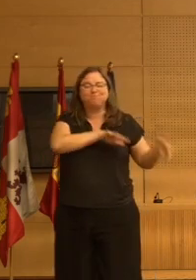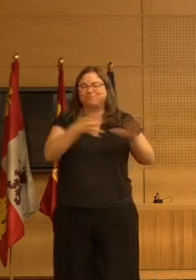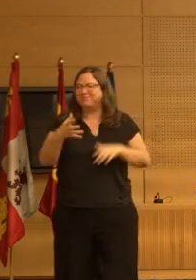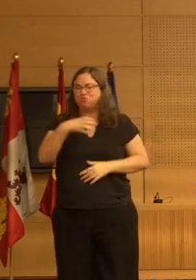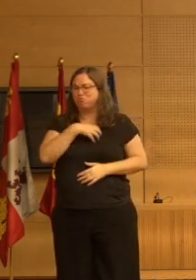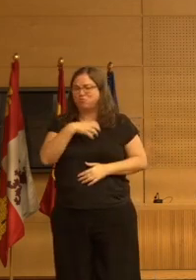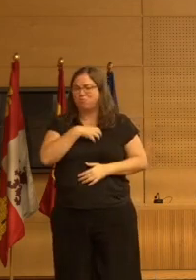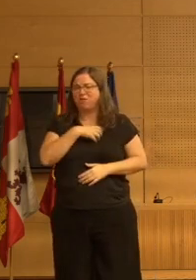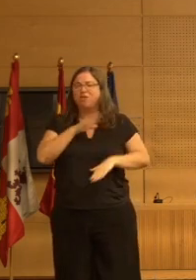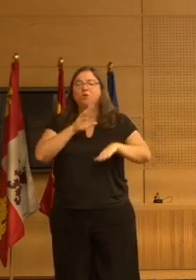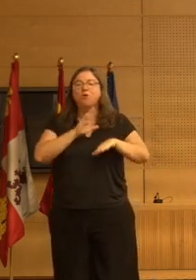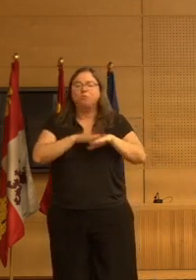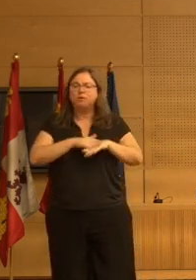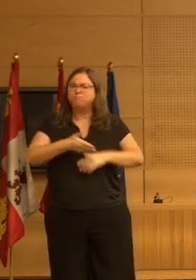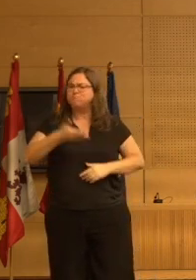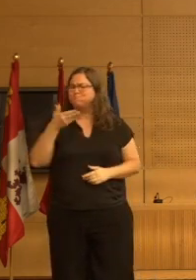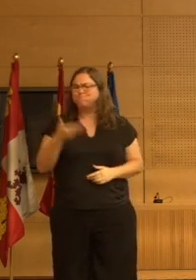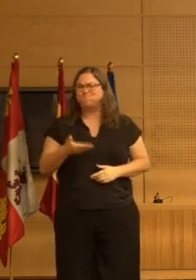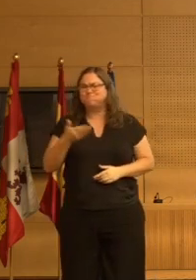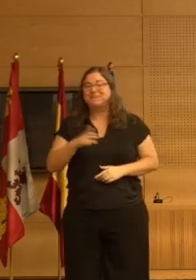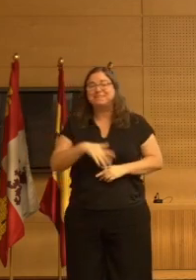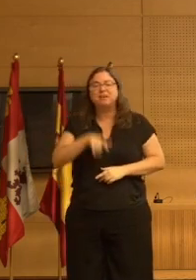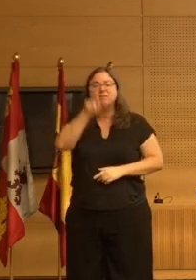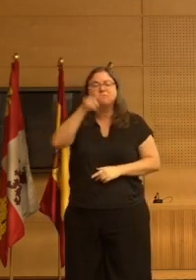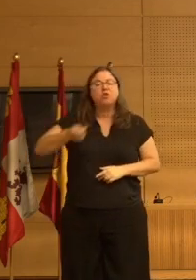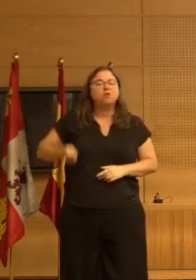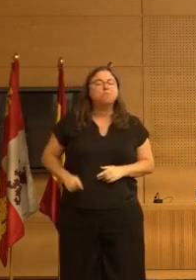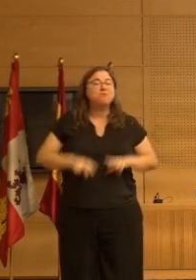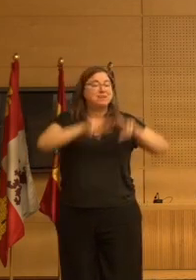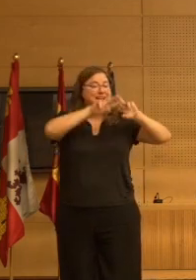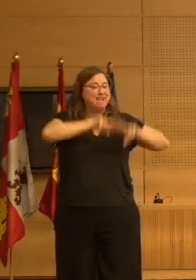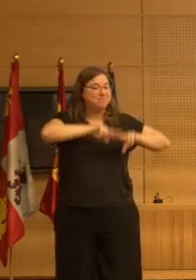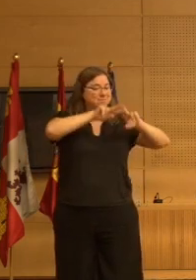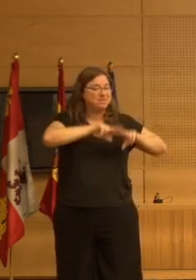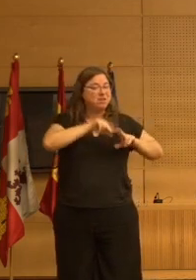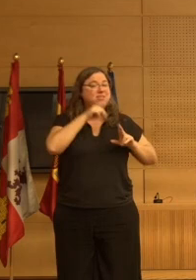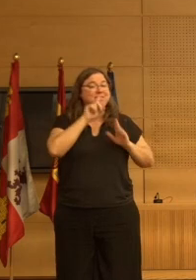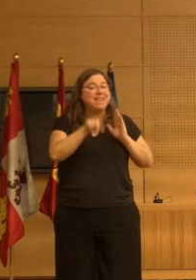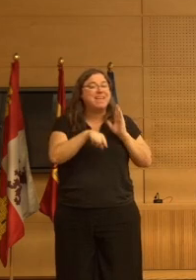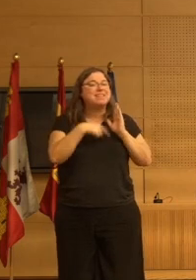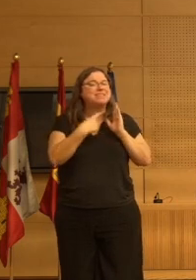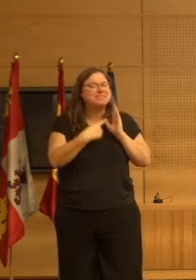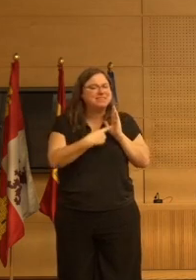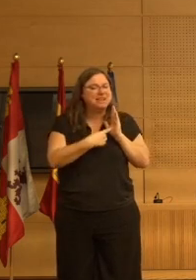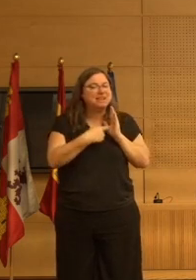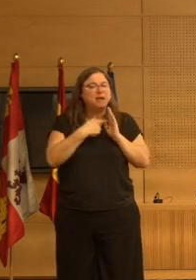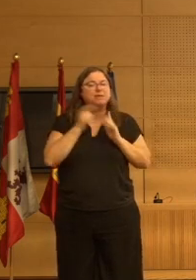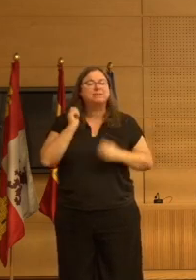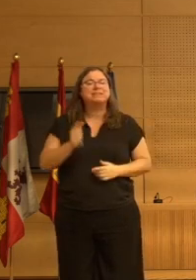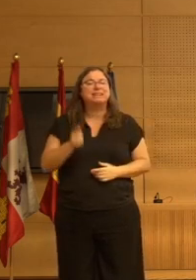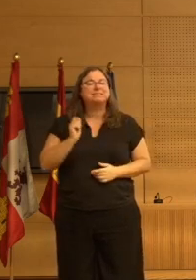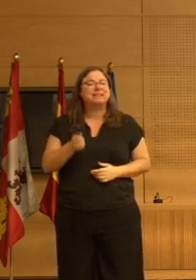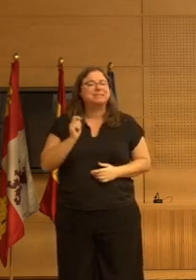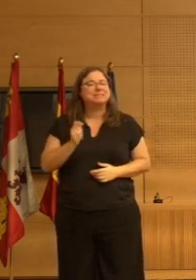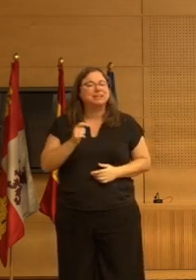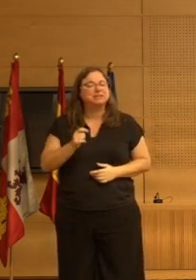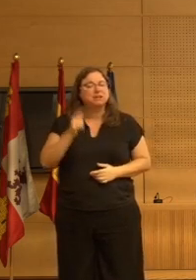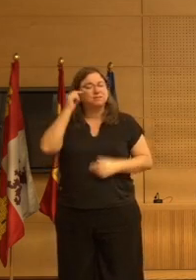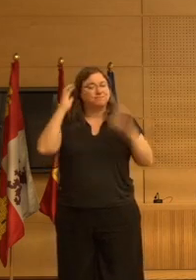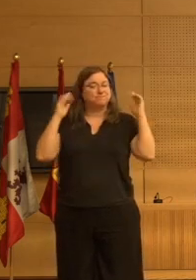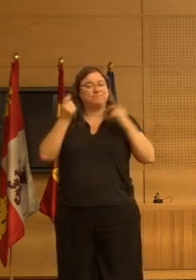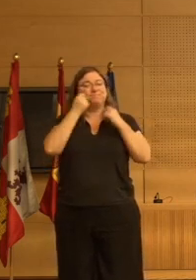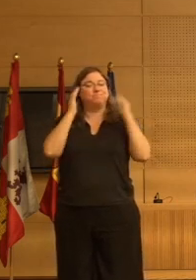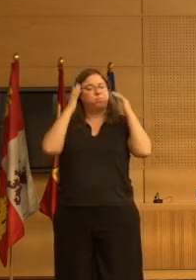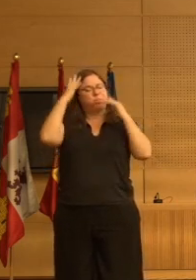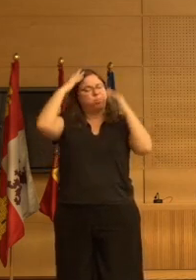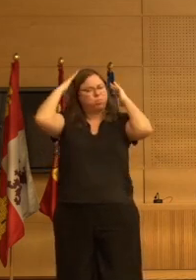este caso porque es revelador. Los investigadores dicen que realmente no había diferencia significativa entre la frecuencia de tratamiento neuroléptico dado a